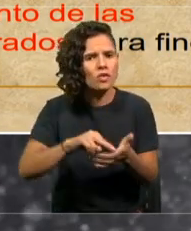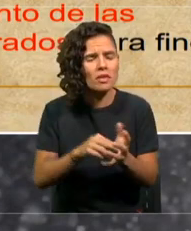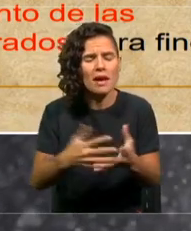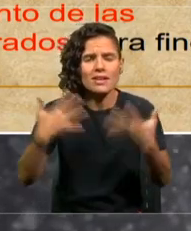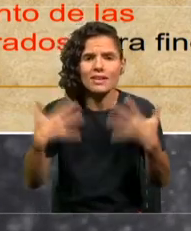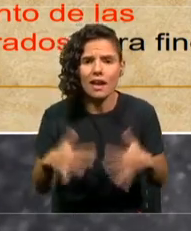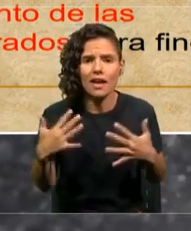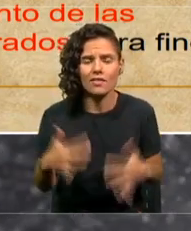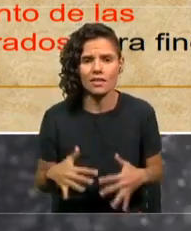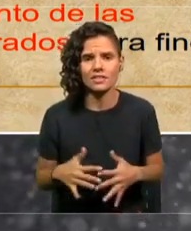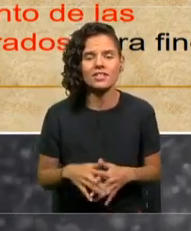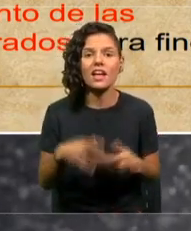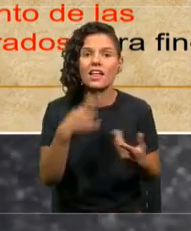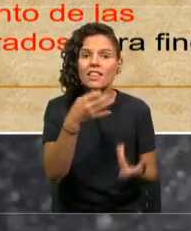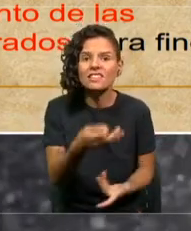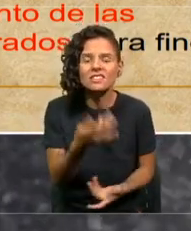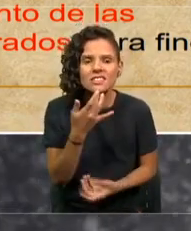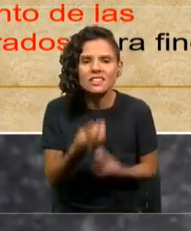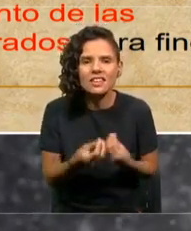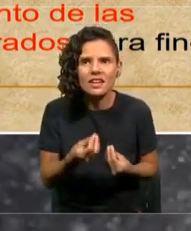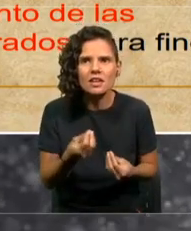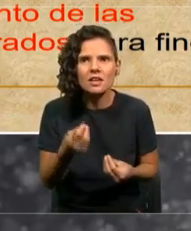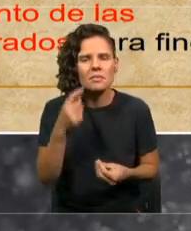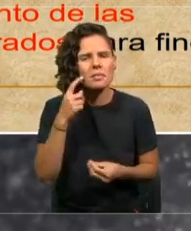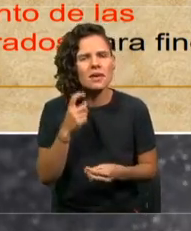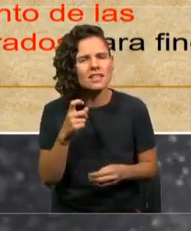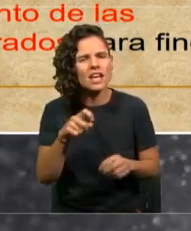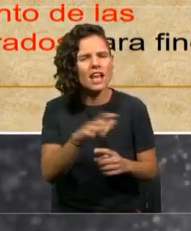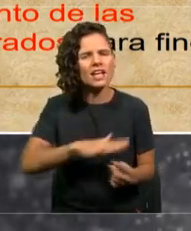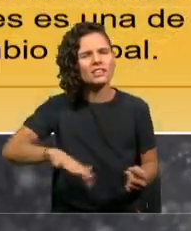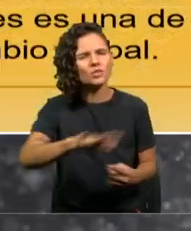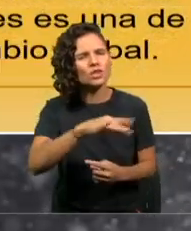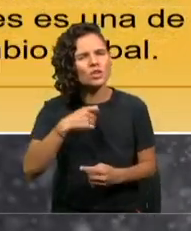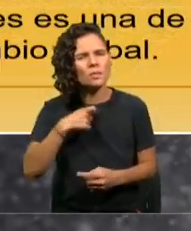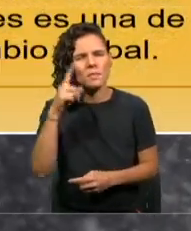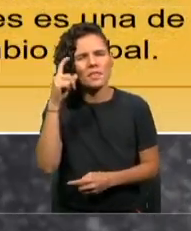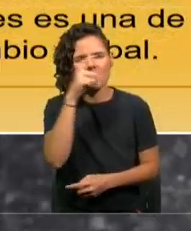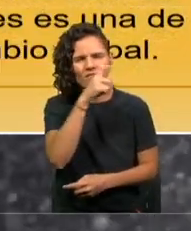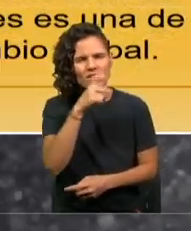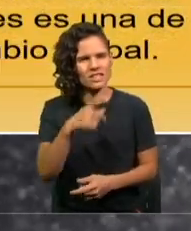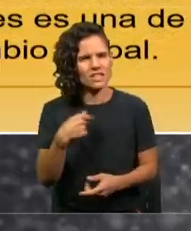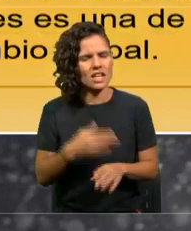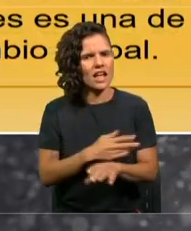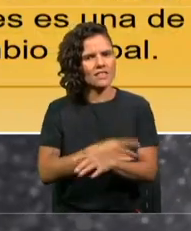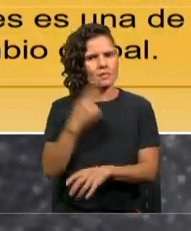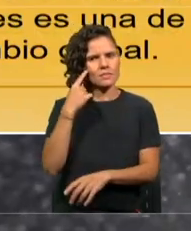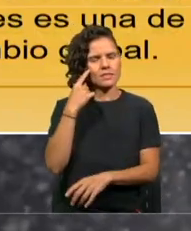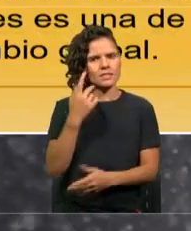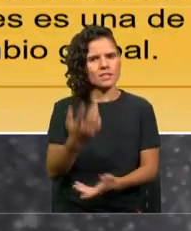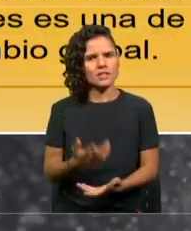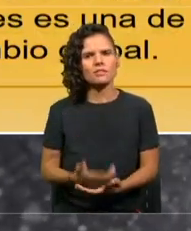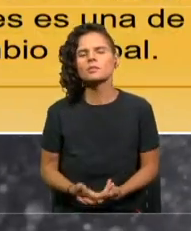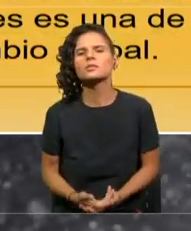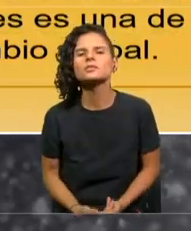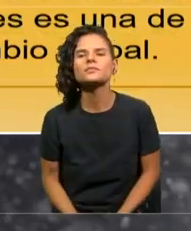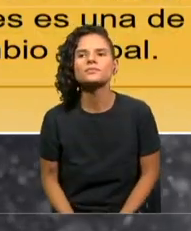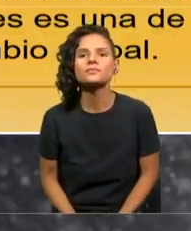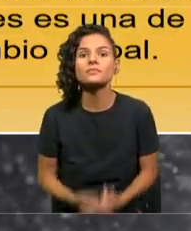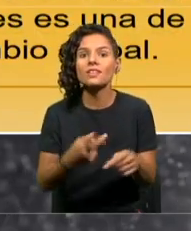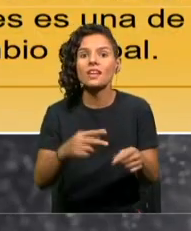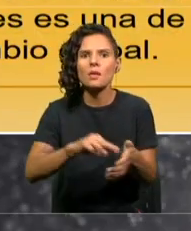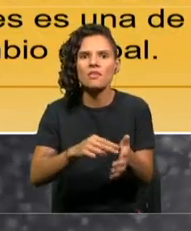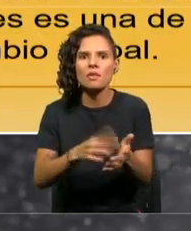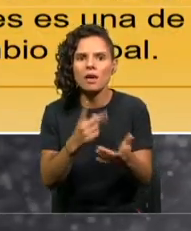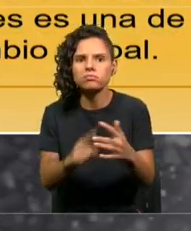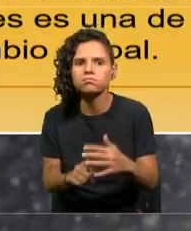Es decir, parece que estamos en una situación más complicada de la que pensamos. El problema, como ustedes saben, se